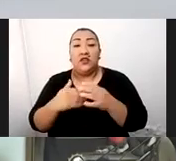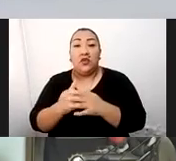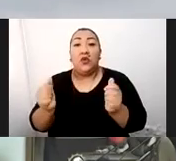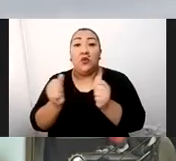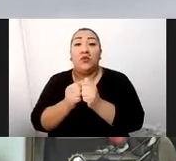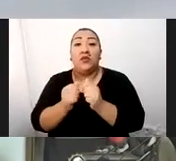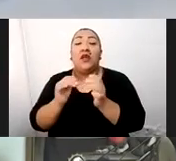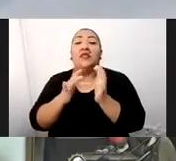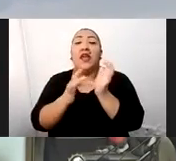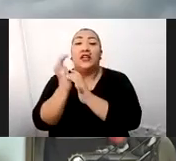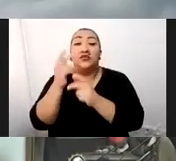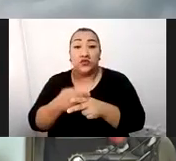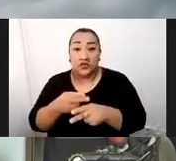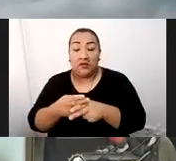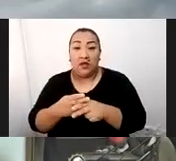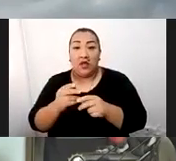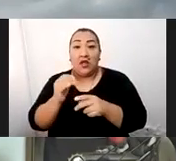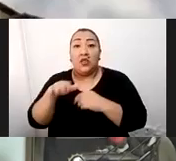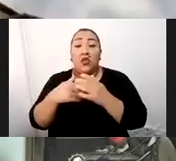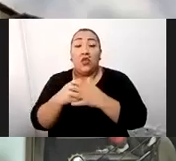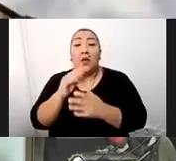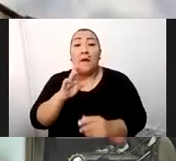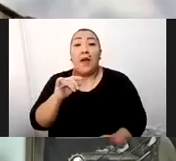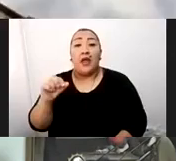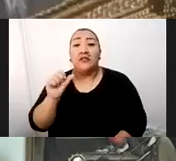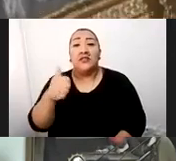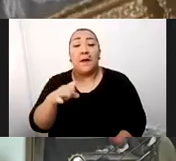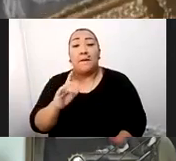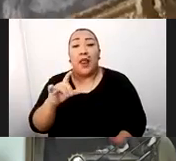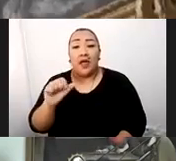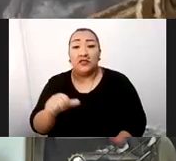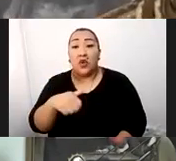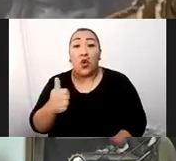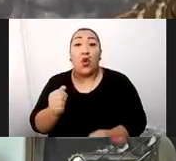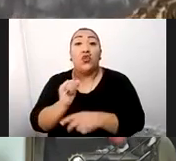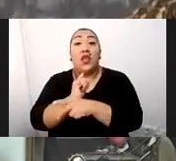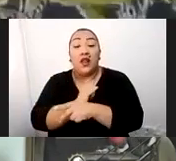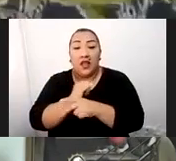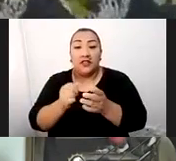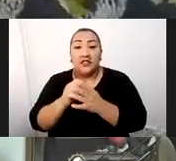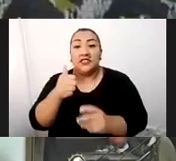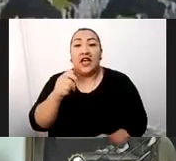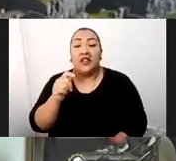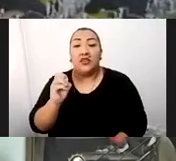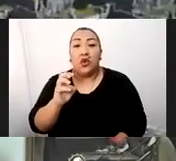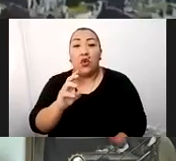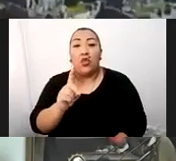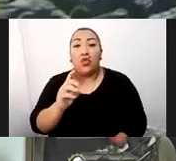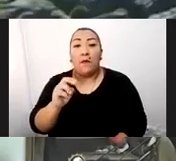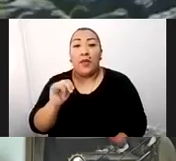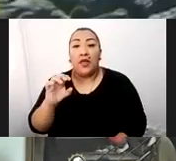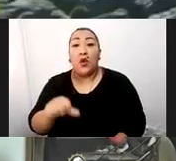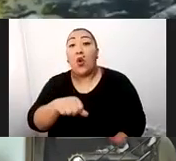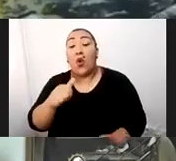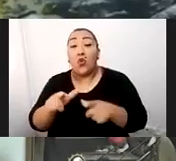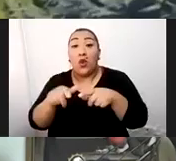el Tradicional Barrio de San Blas, Templo y Convento de Santo Domingo, Complejo Arqueológico